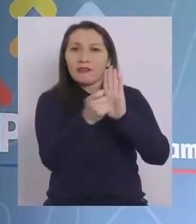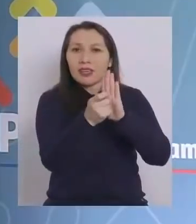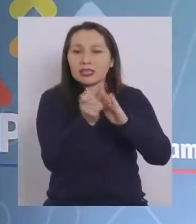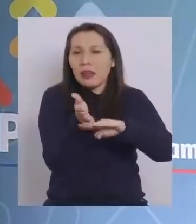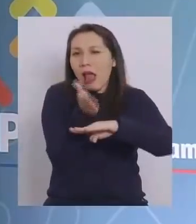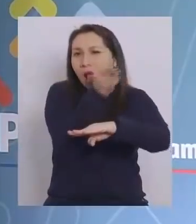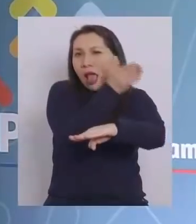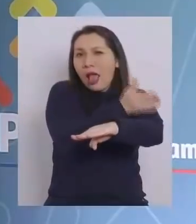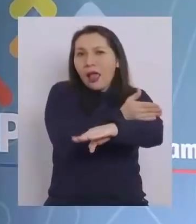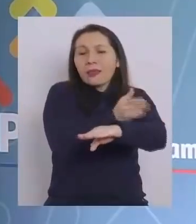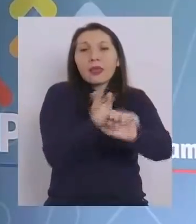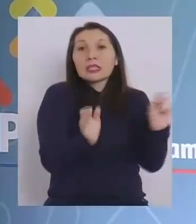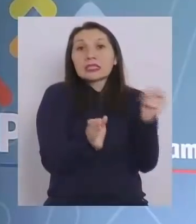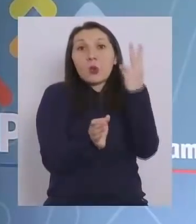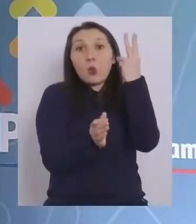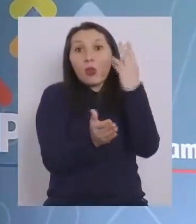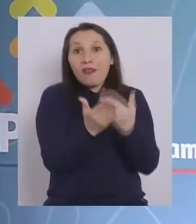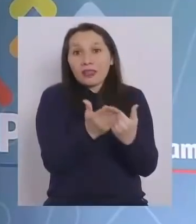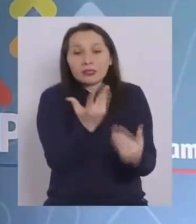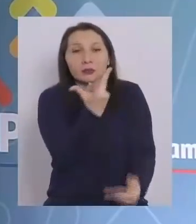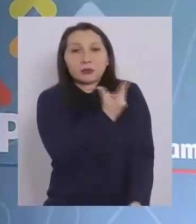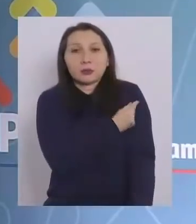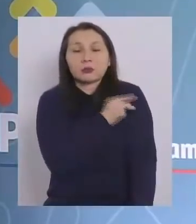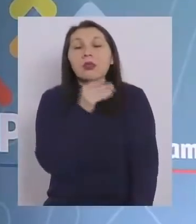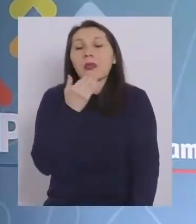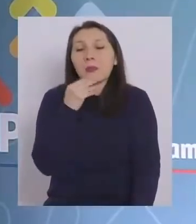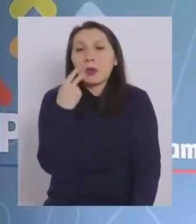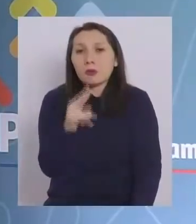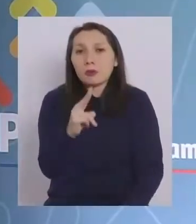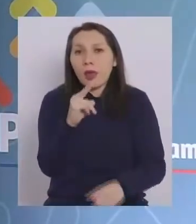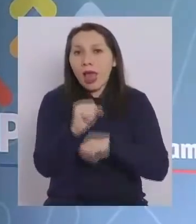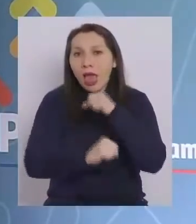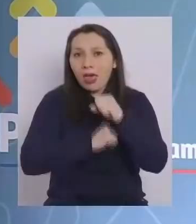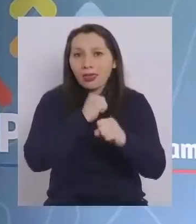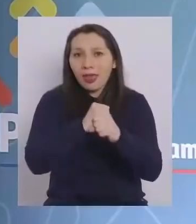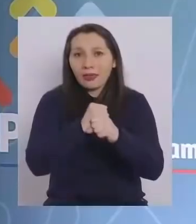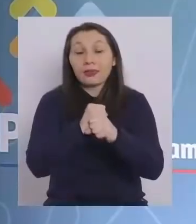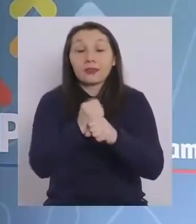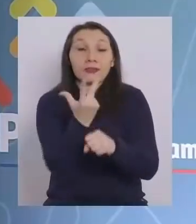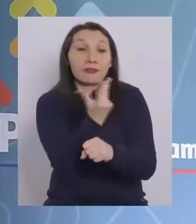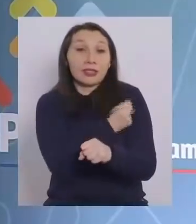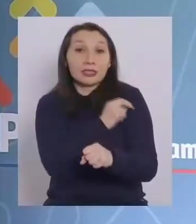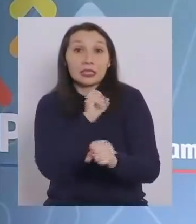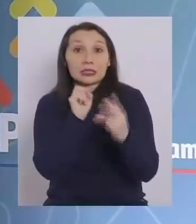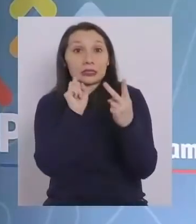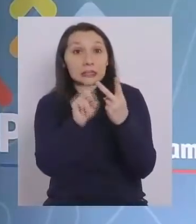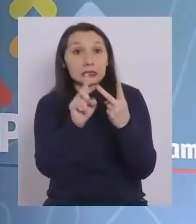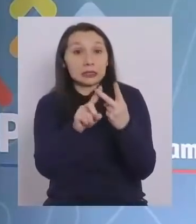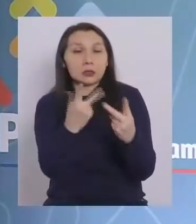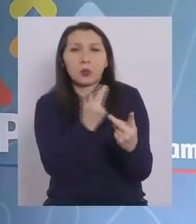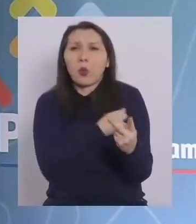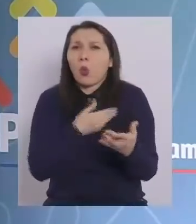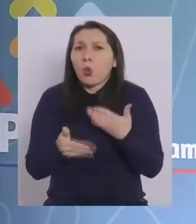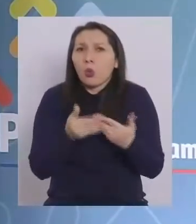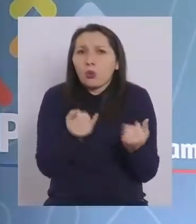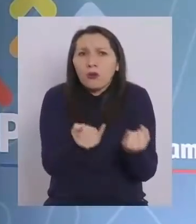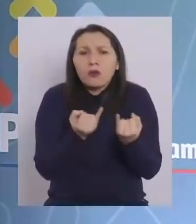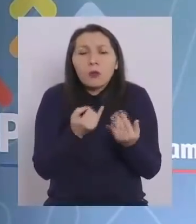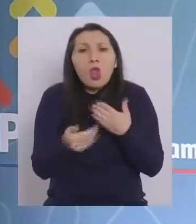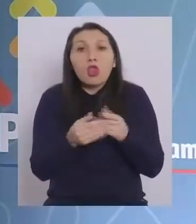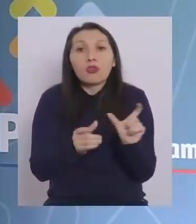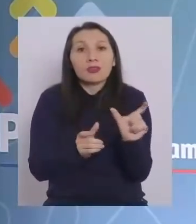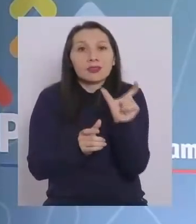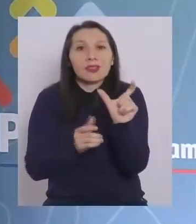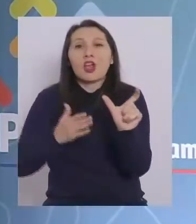de cuándo se pusieron la segunda dosis y su edad. Esta fecha de vacunación de segunda dosis la pueden ver en su carnet,